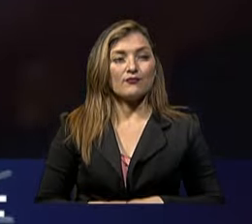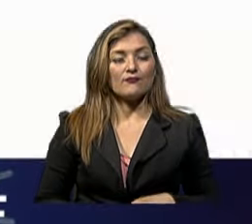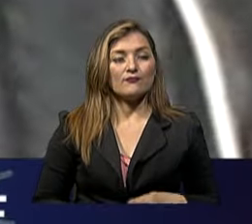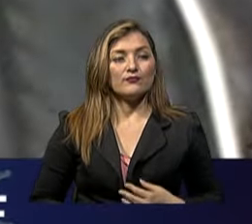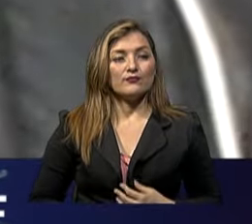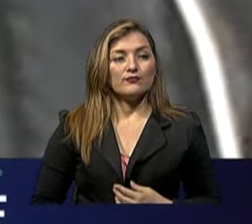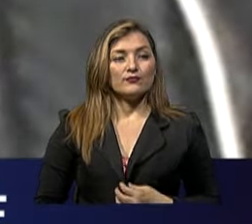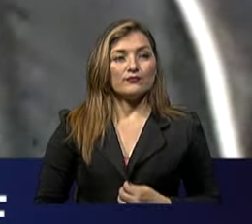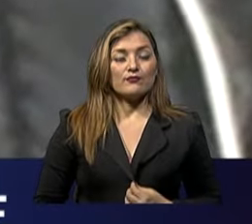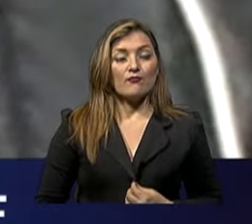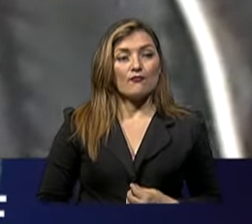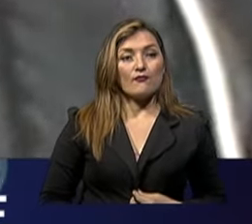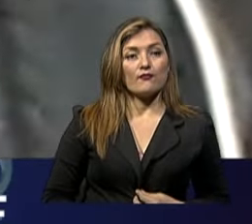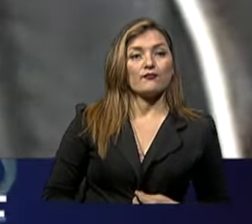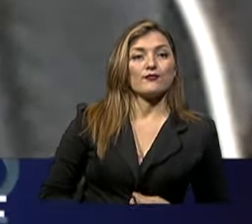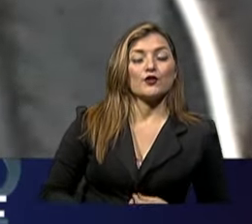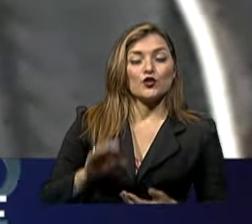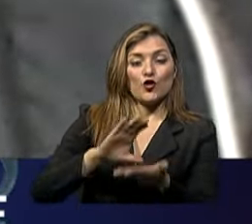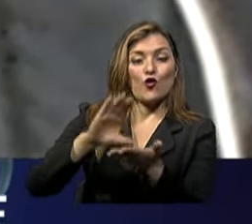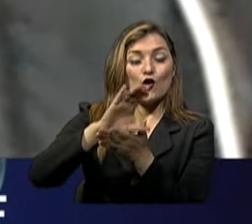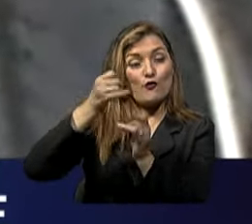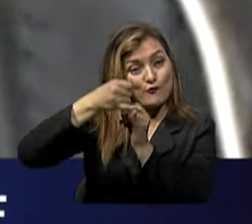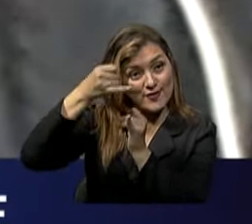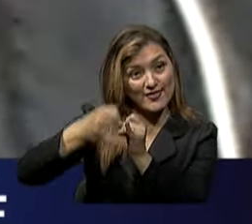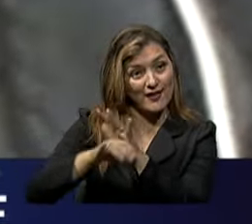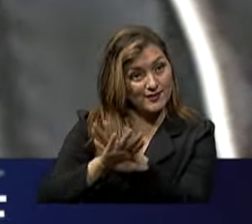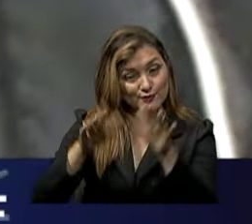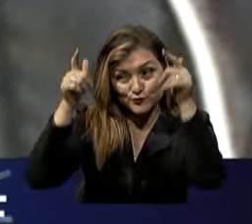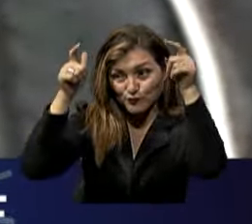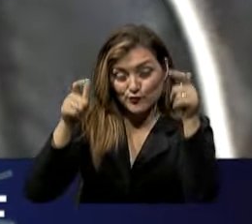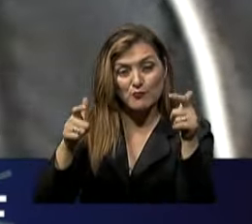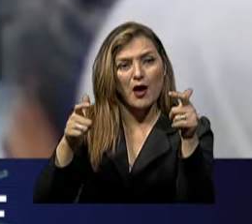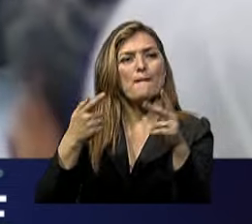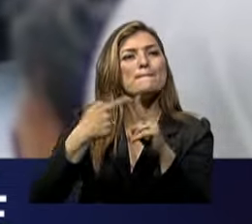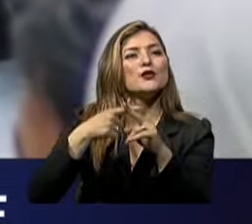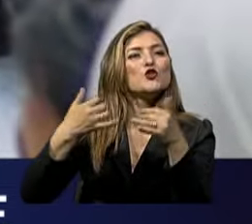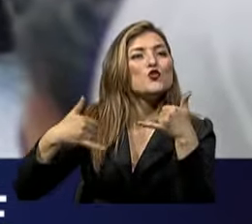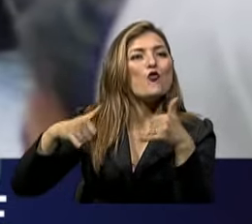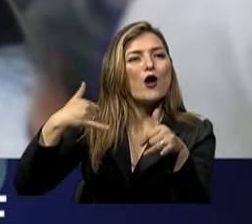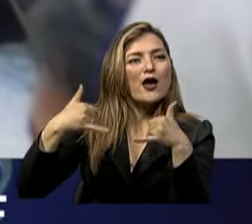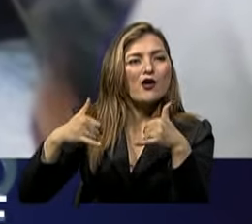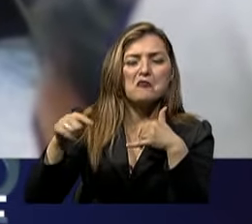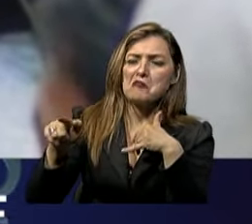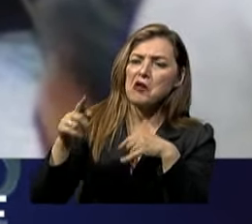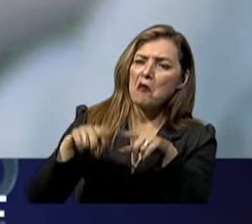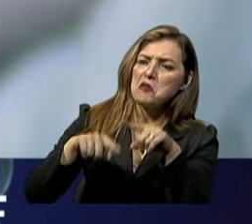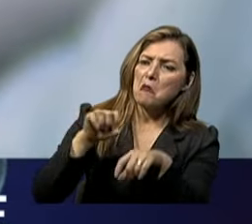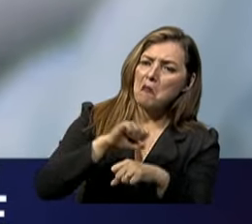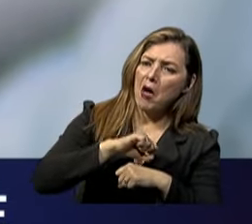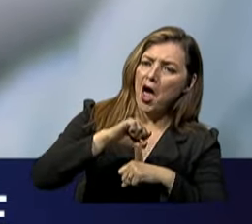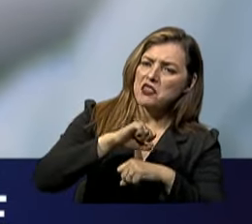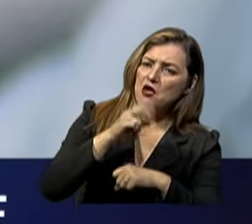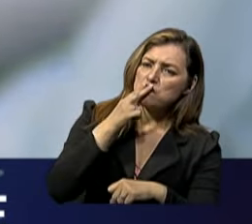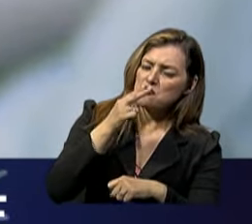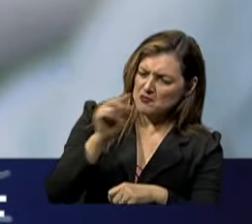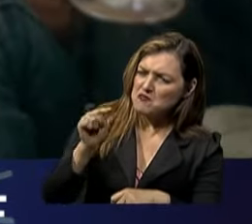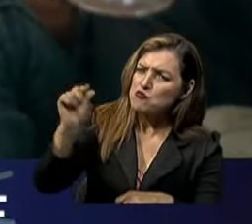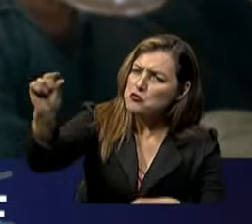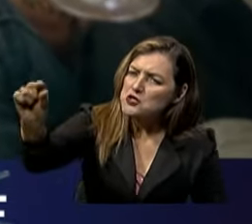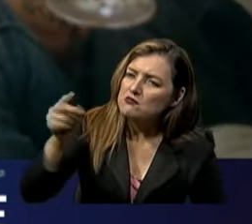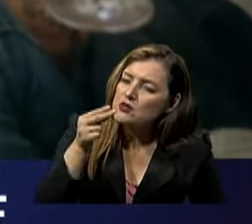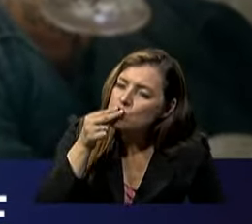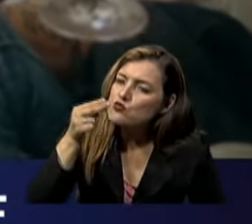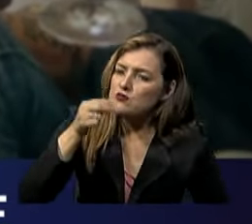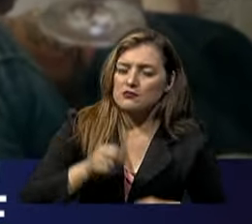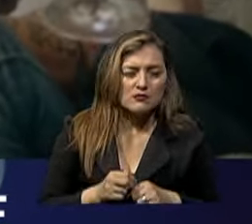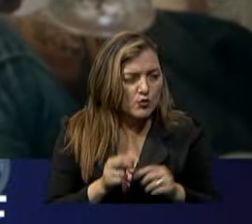A finales del colegio Todo empieza siempre Como un juego ¿No? Todo el mundo Fuma pitaditas Hace